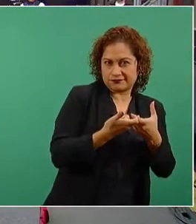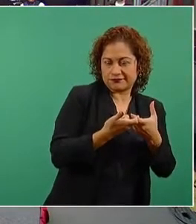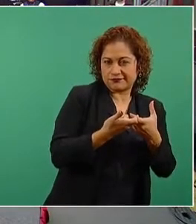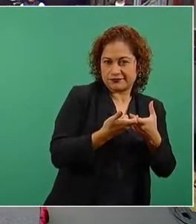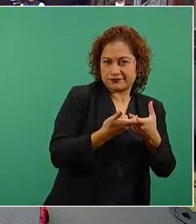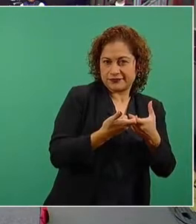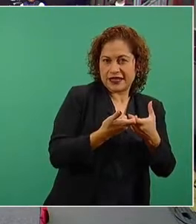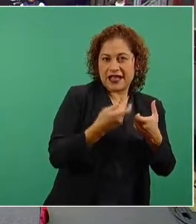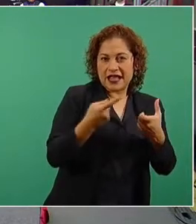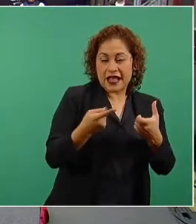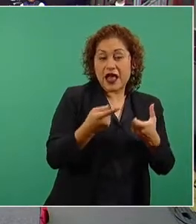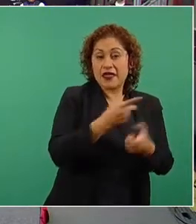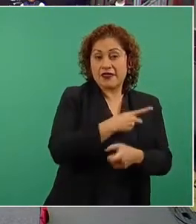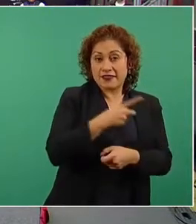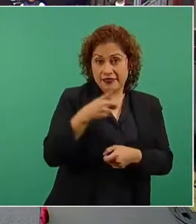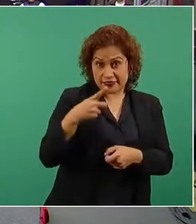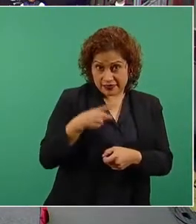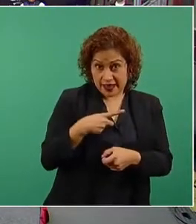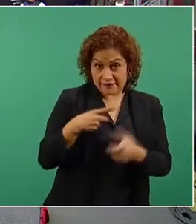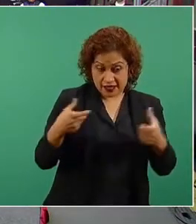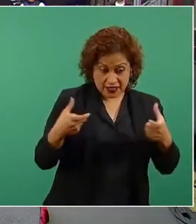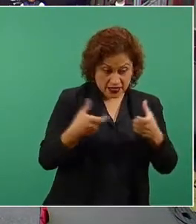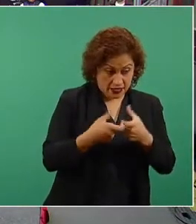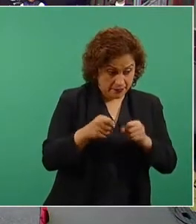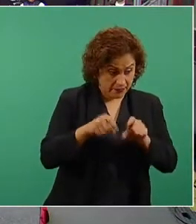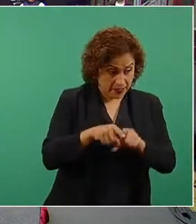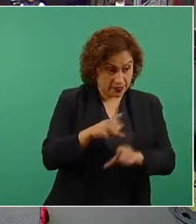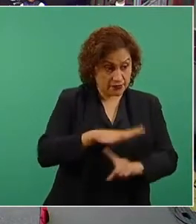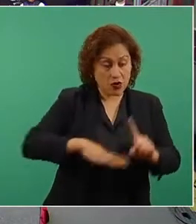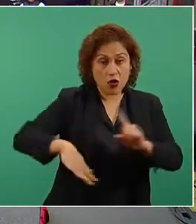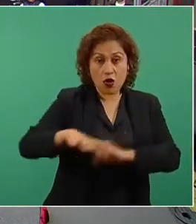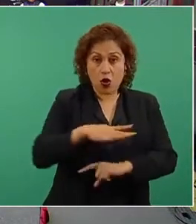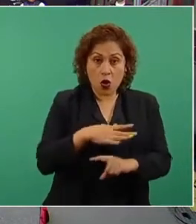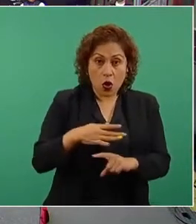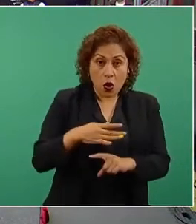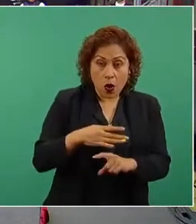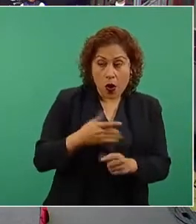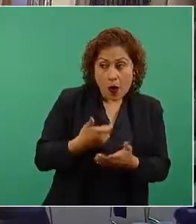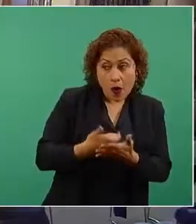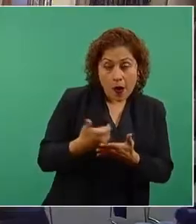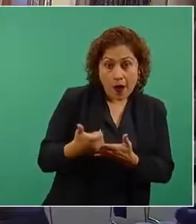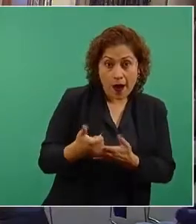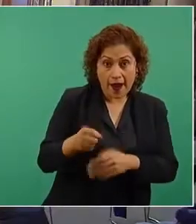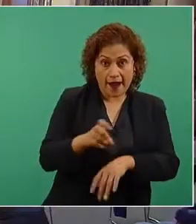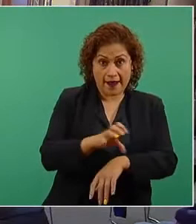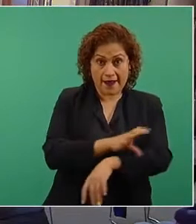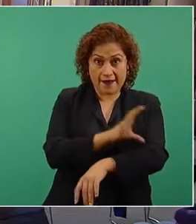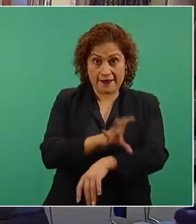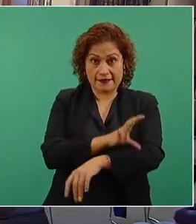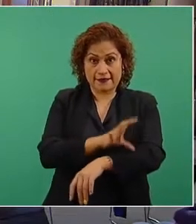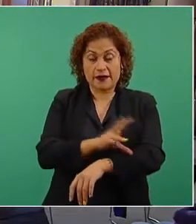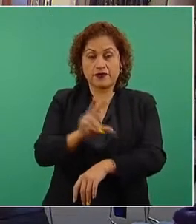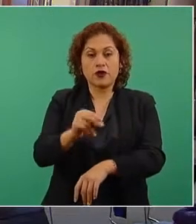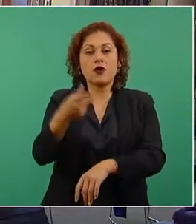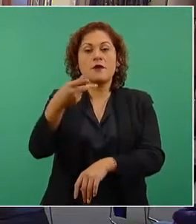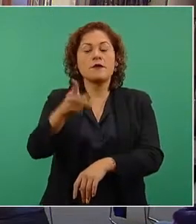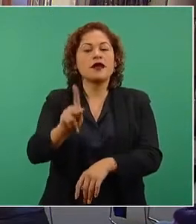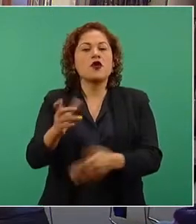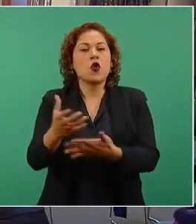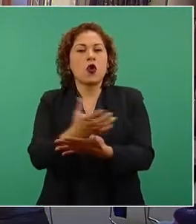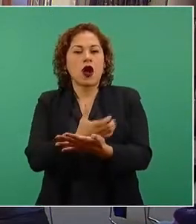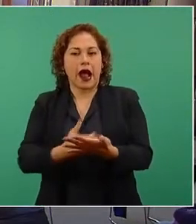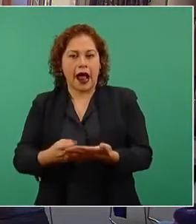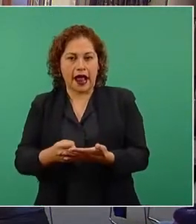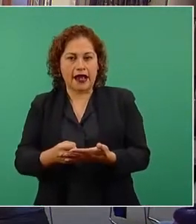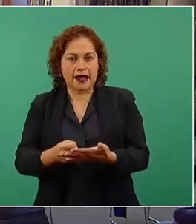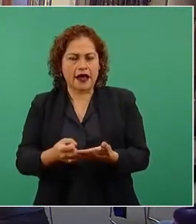Pues si la facturan, si la cobran. Pero entonces, si somos socios, ¿cómo distribuimos las utilidades? ¿Cómo se